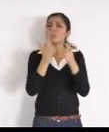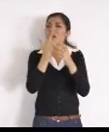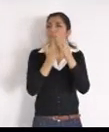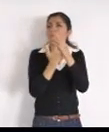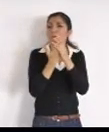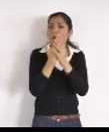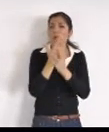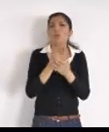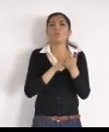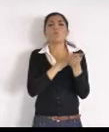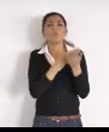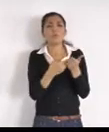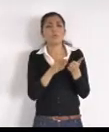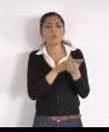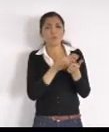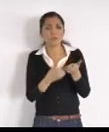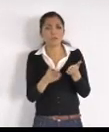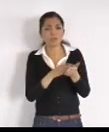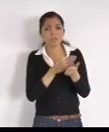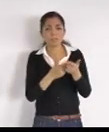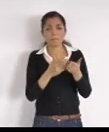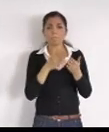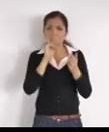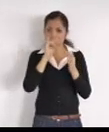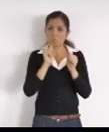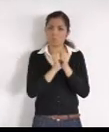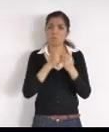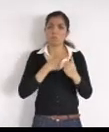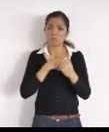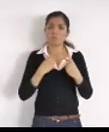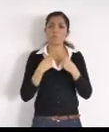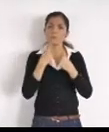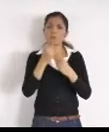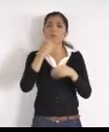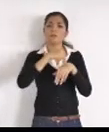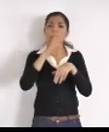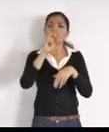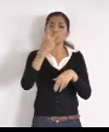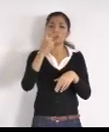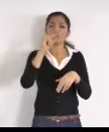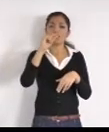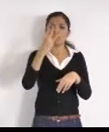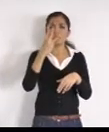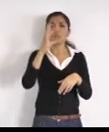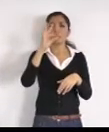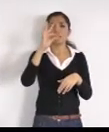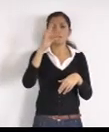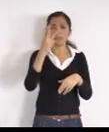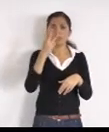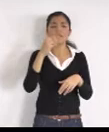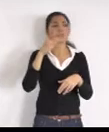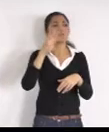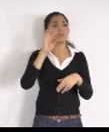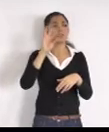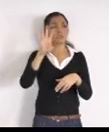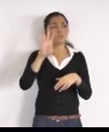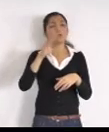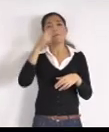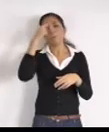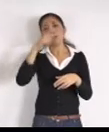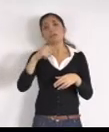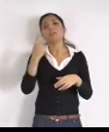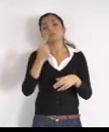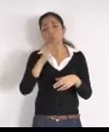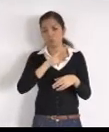pública, 32 83 45 45, para que puedas hacer, la solicitud, de un rondín,